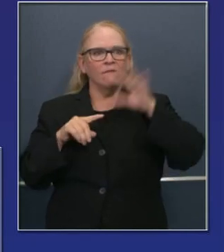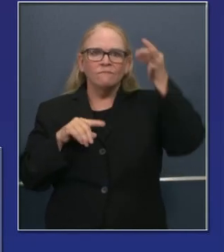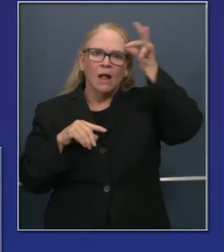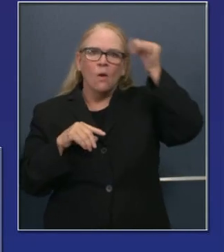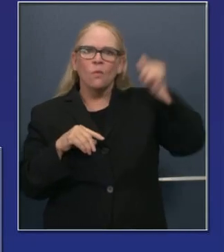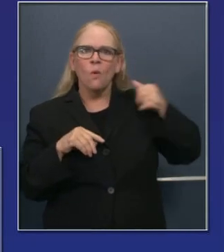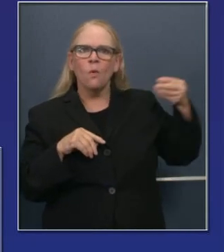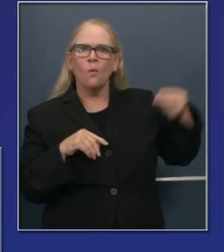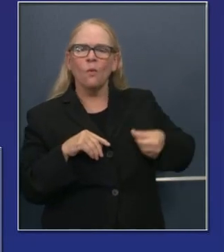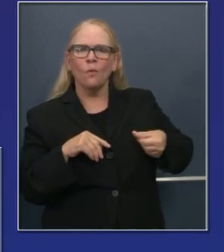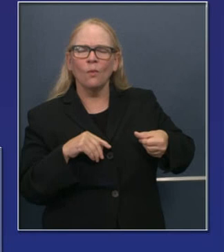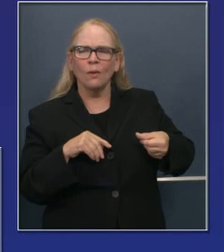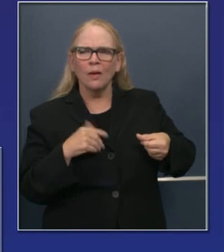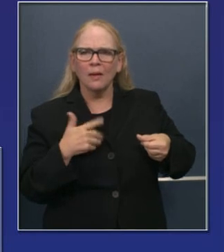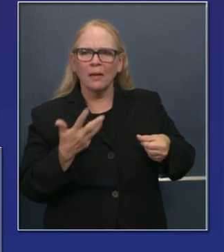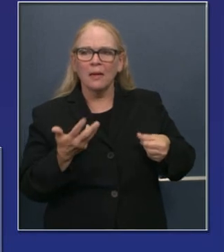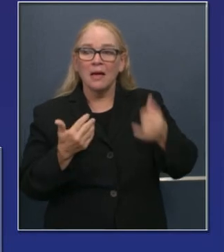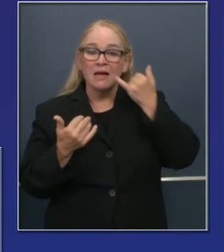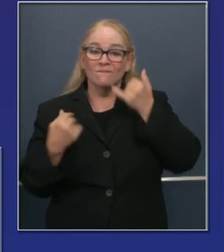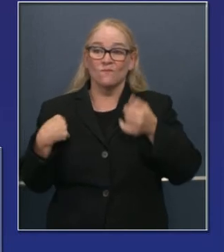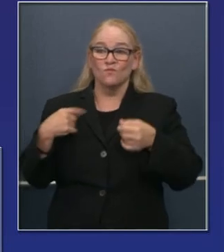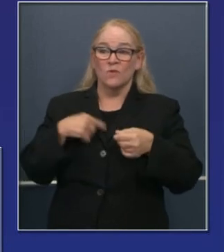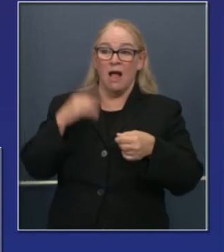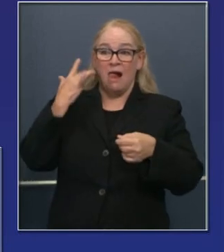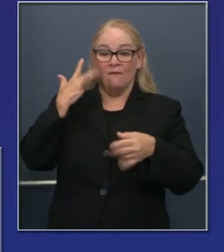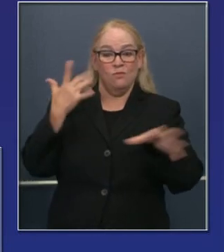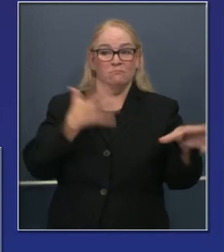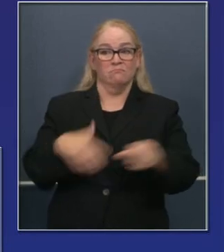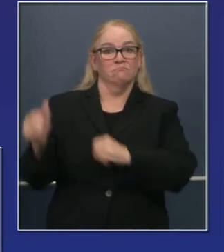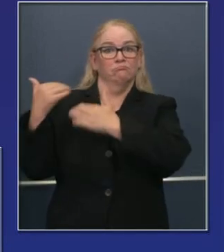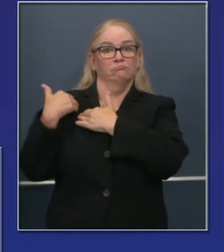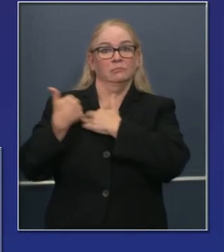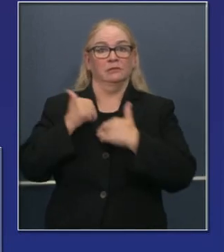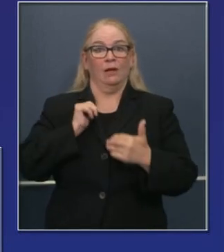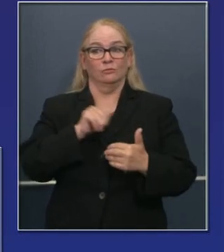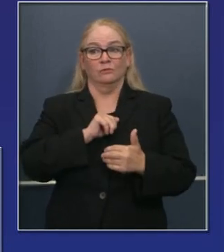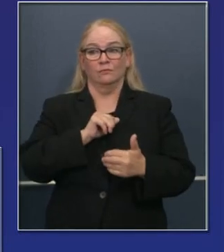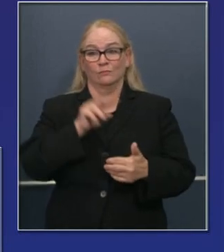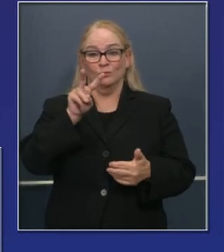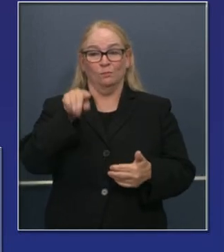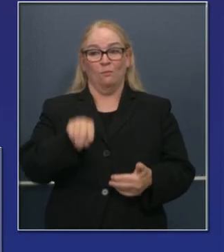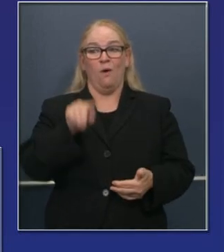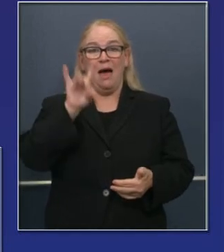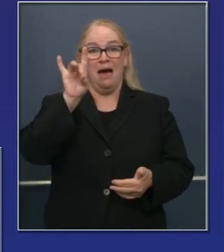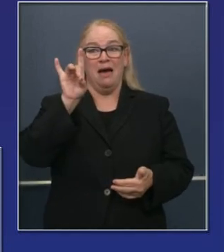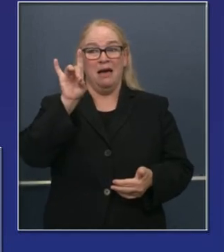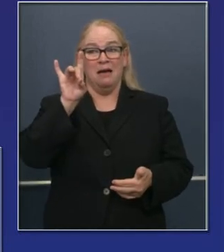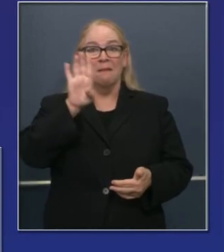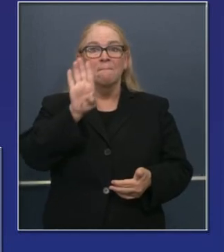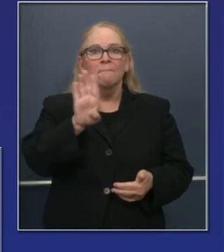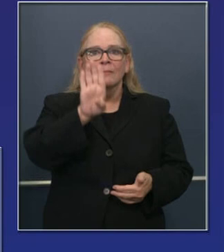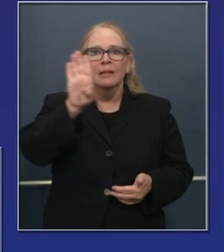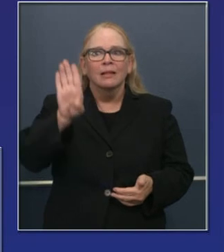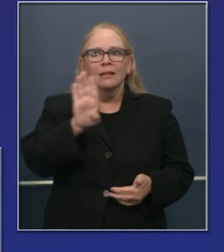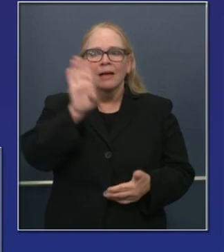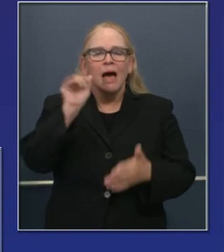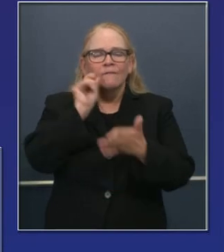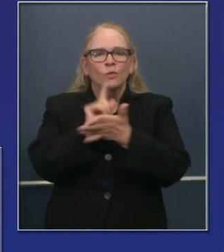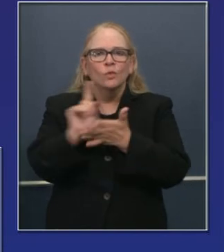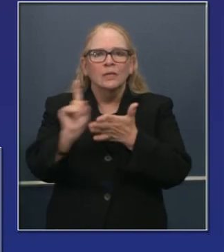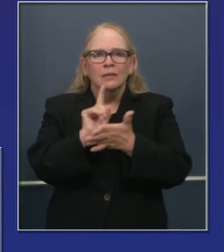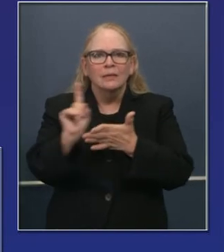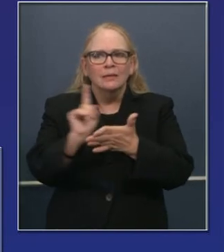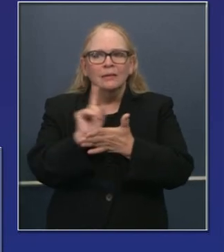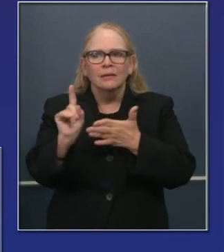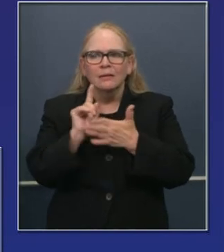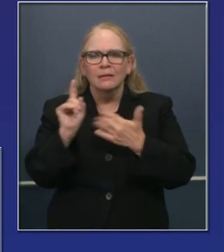California fuera a absorber esos costos, estamos viendo 2,8 millones de dólares cada semana de recursos